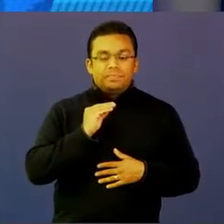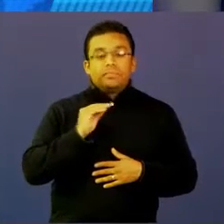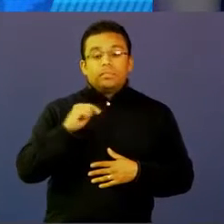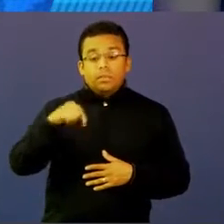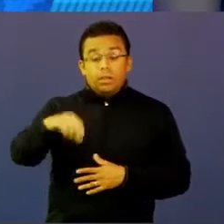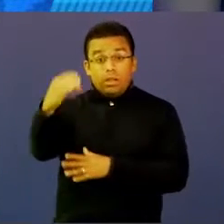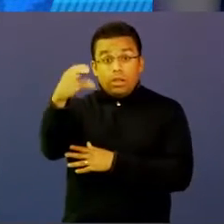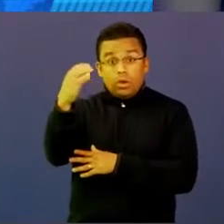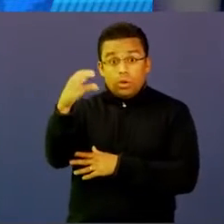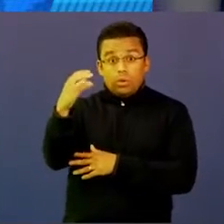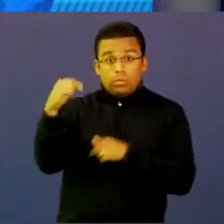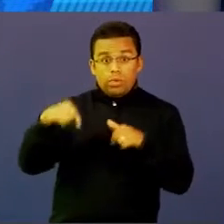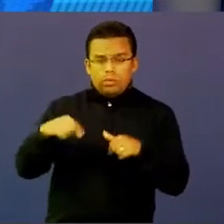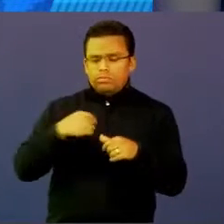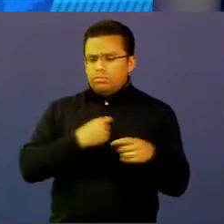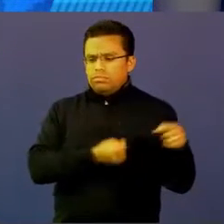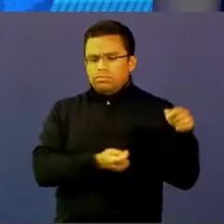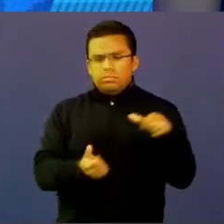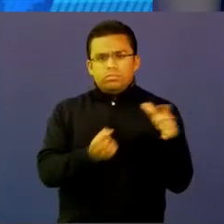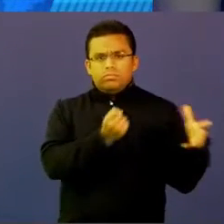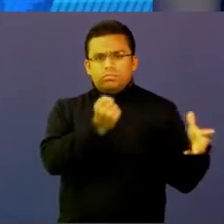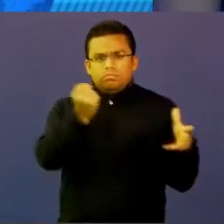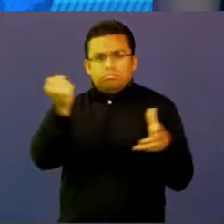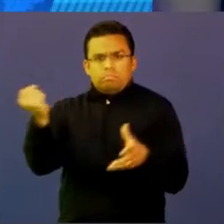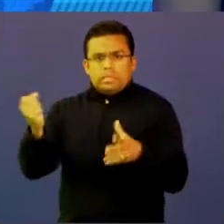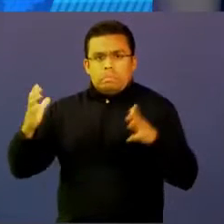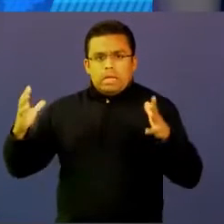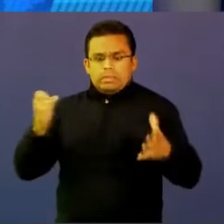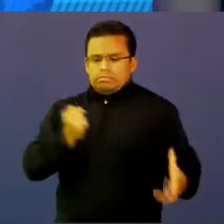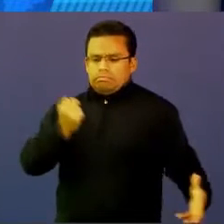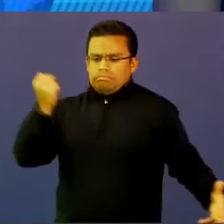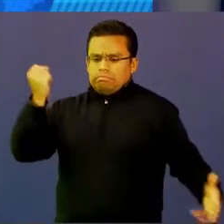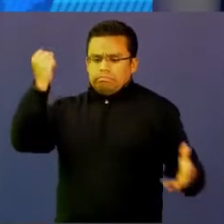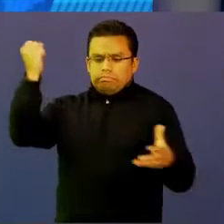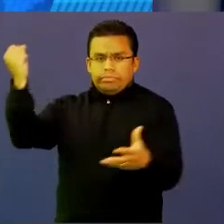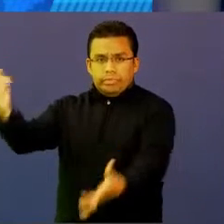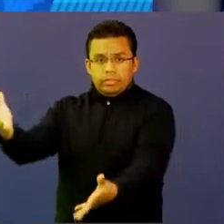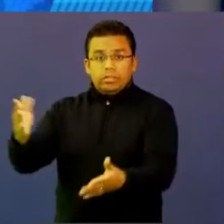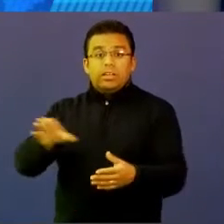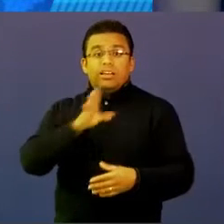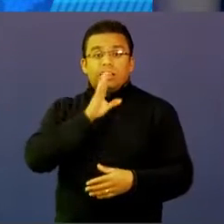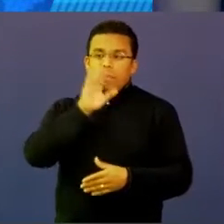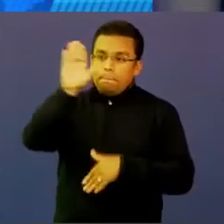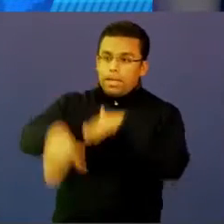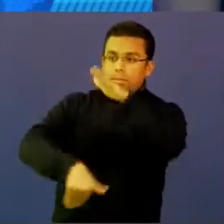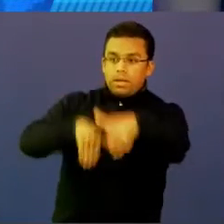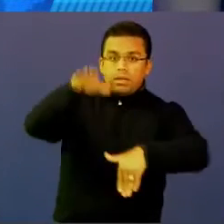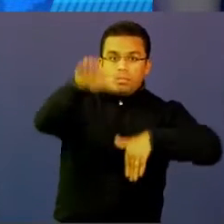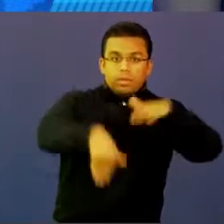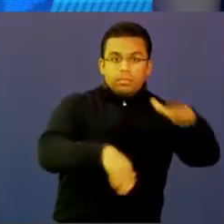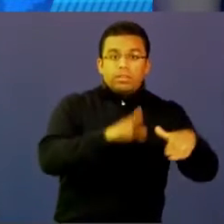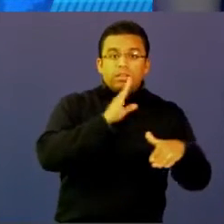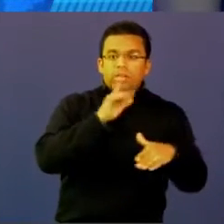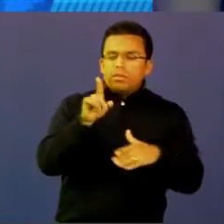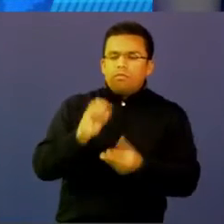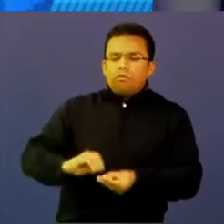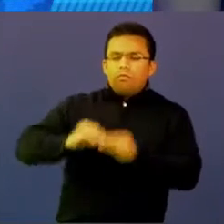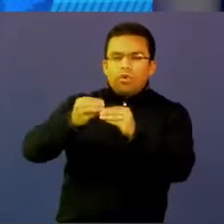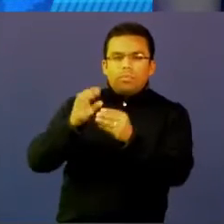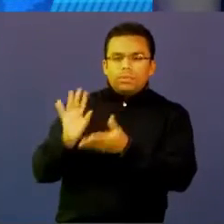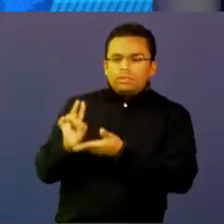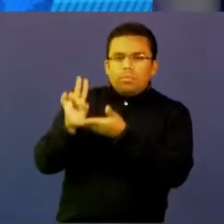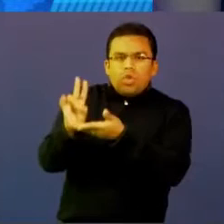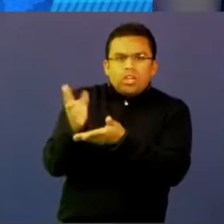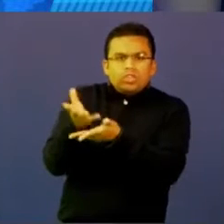eso está haciendo una inversión muy grande y está acudiendo a los mejores modelos y métodos para que el maestro